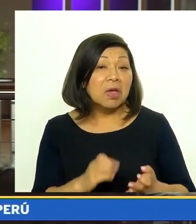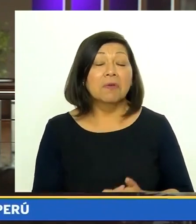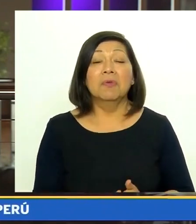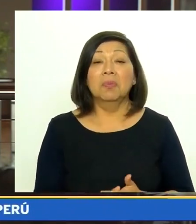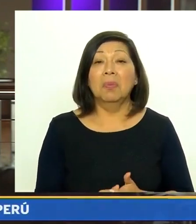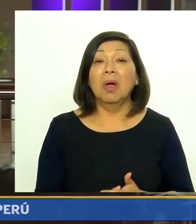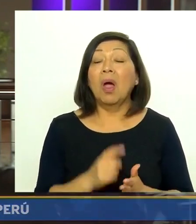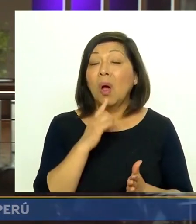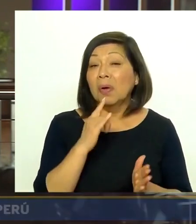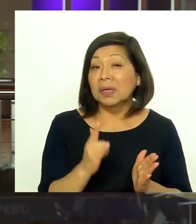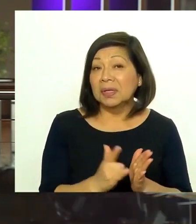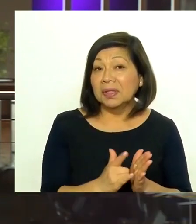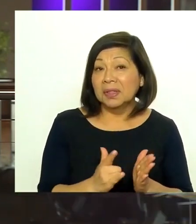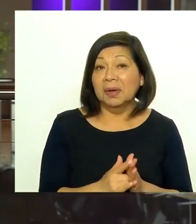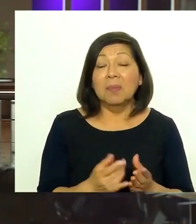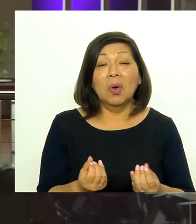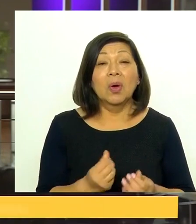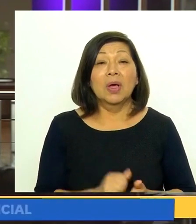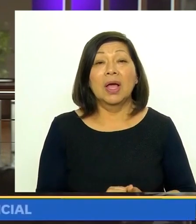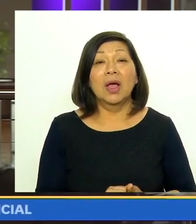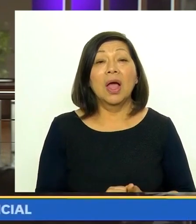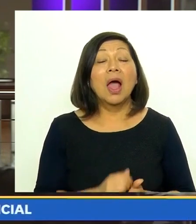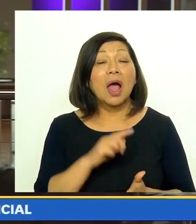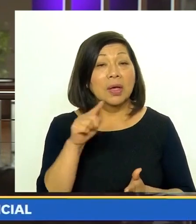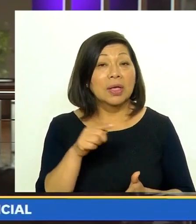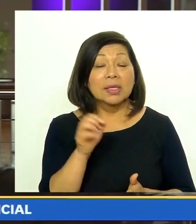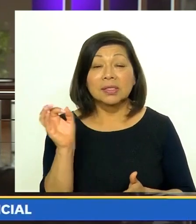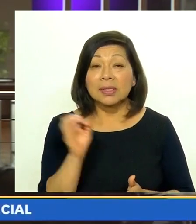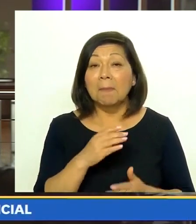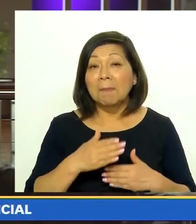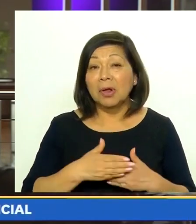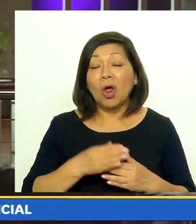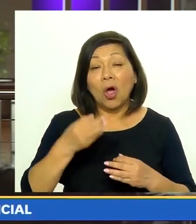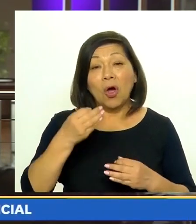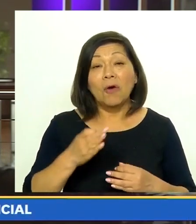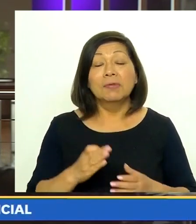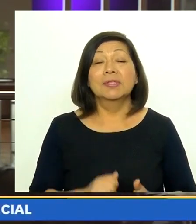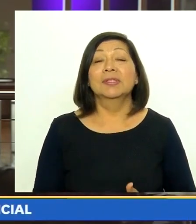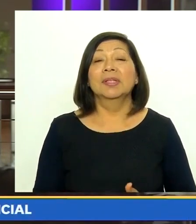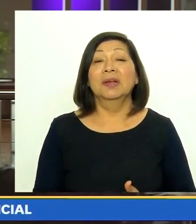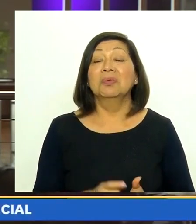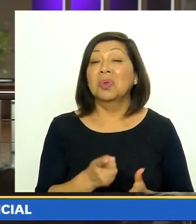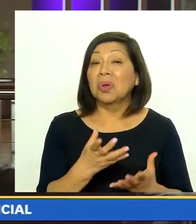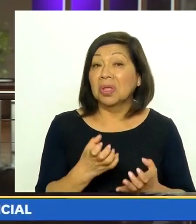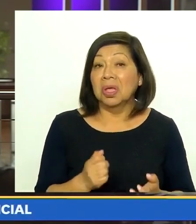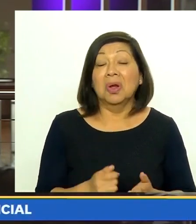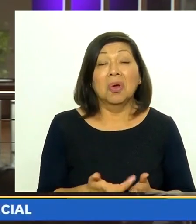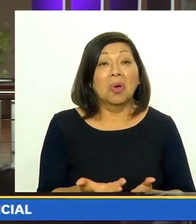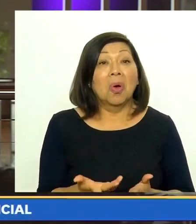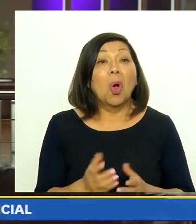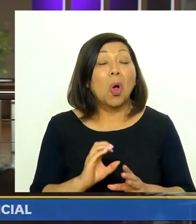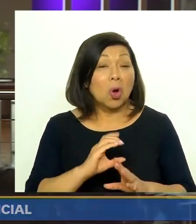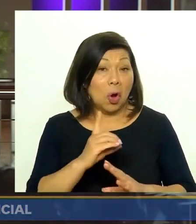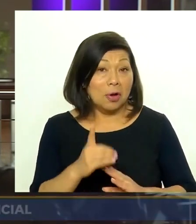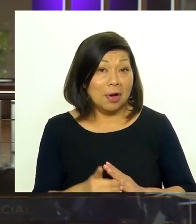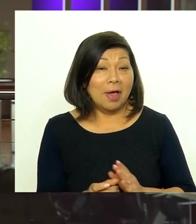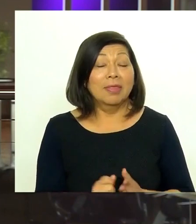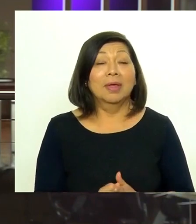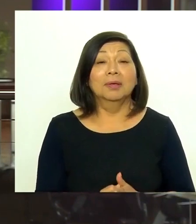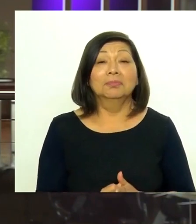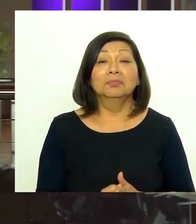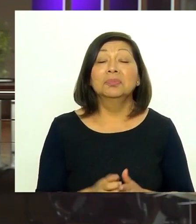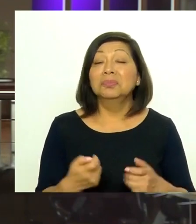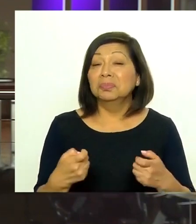Facebook y también el Instagram. Nos ubican como arroba sinbarreras oficial. Si desean comunicarse con el Conadis